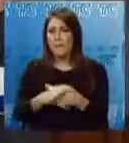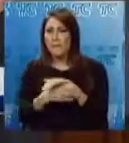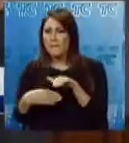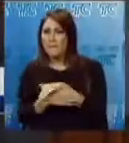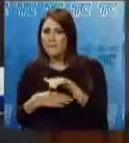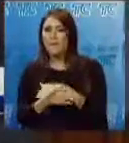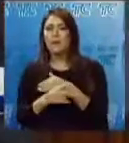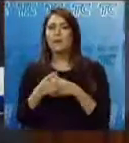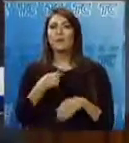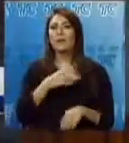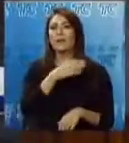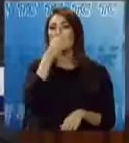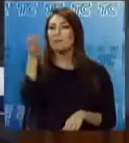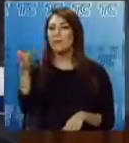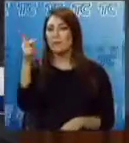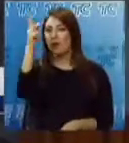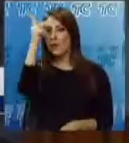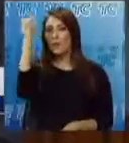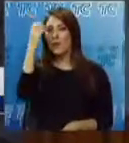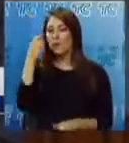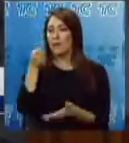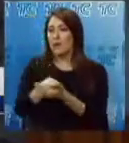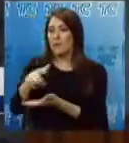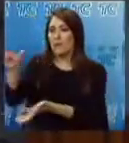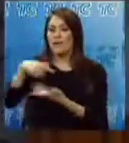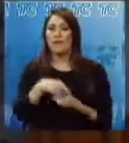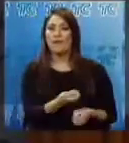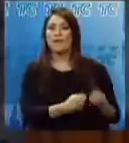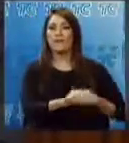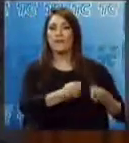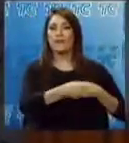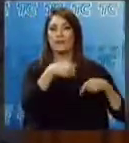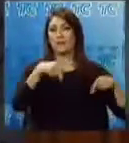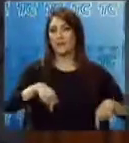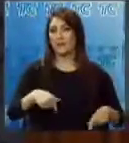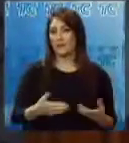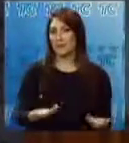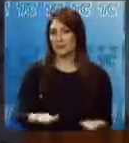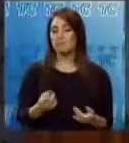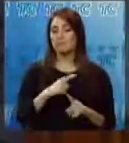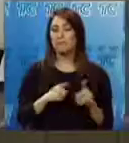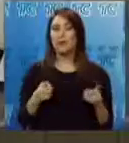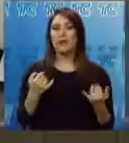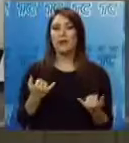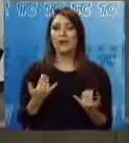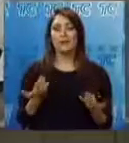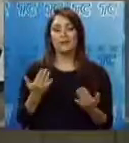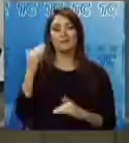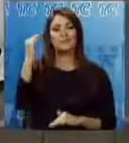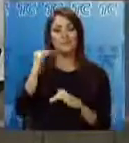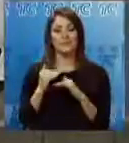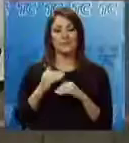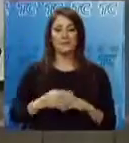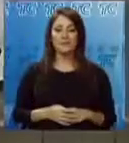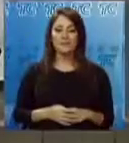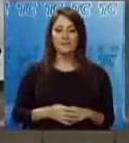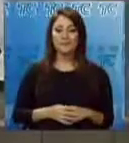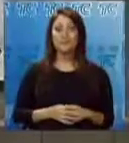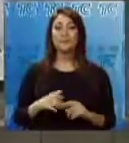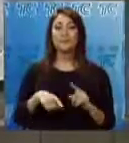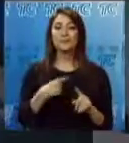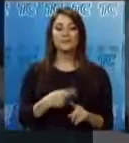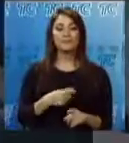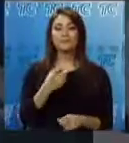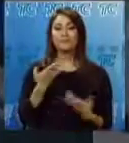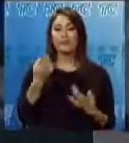dejará ir a las fronteras para comprar licor y comprará cada vez menos en el duty free. Según la gerenta del Banco Central del Ecuador, Madeleine